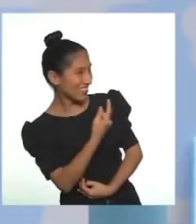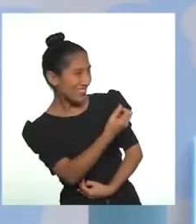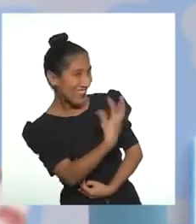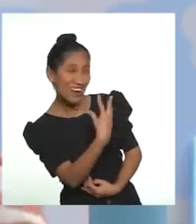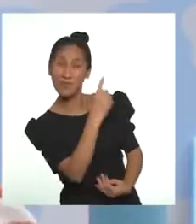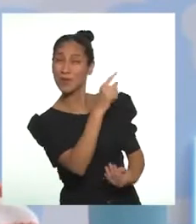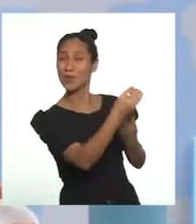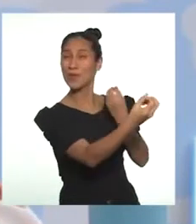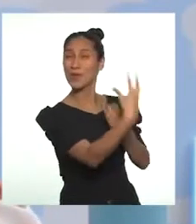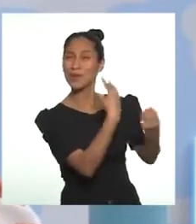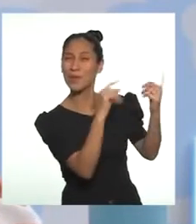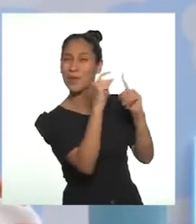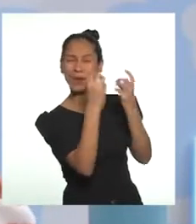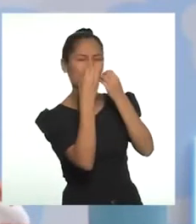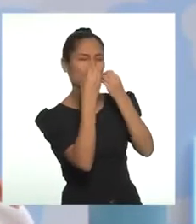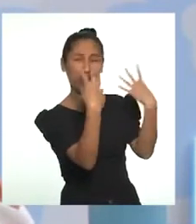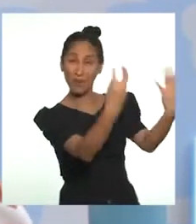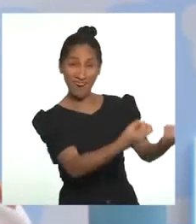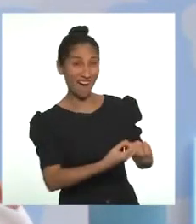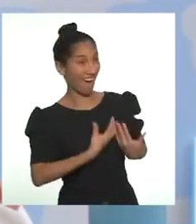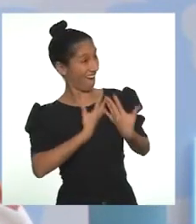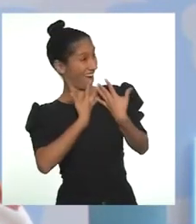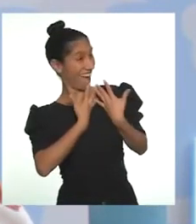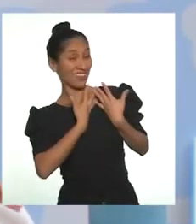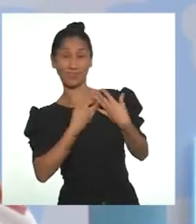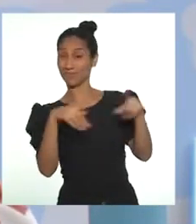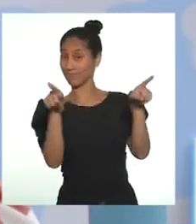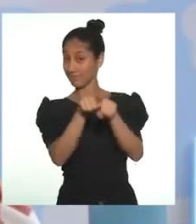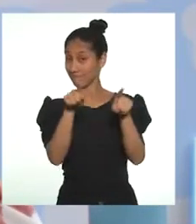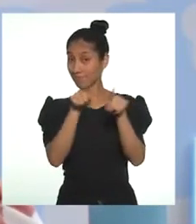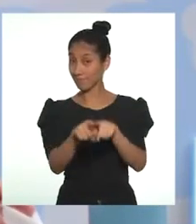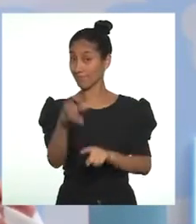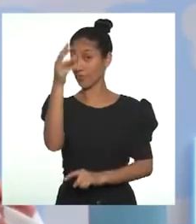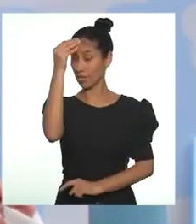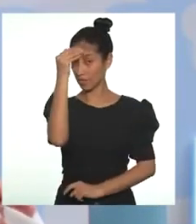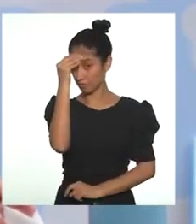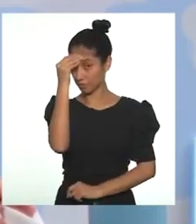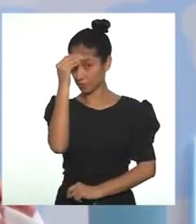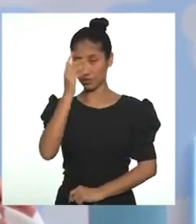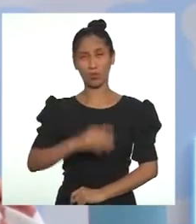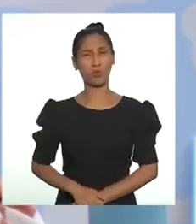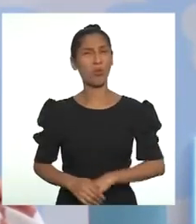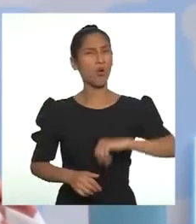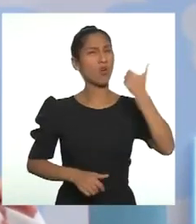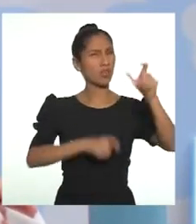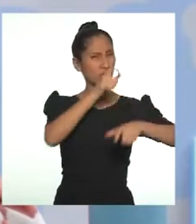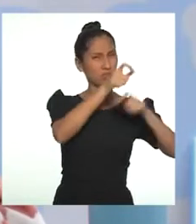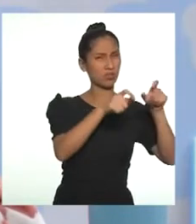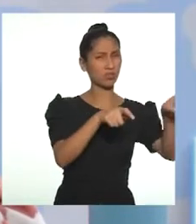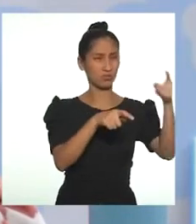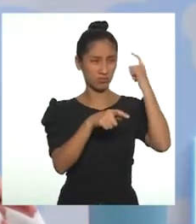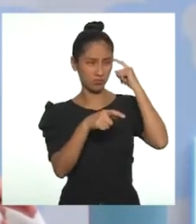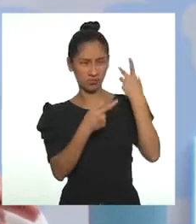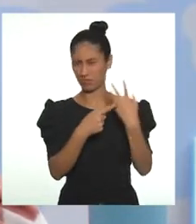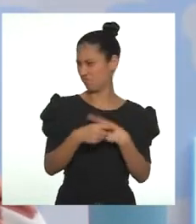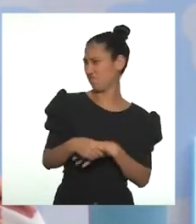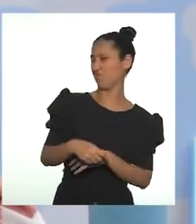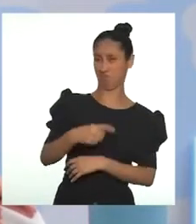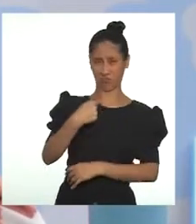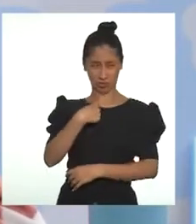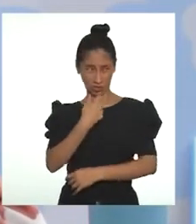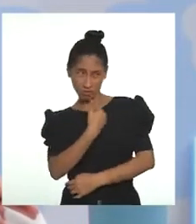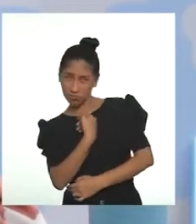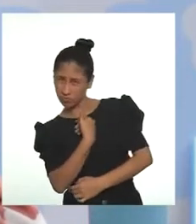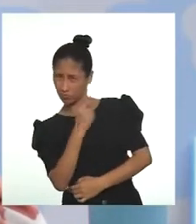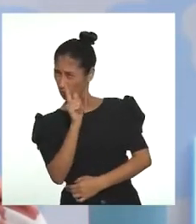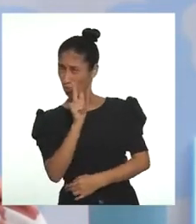somos. Y bueno, quizás también tenemos que aprender a que nos importe menos lo que el resto de personas piensan de nosotras y nosotros. Claro